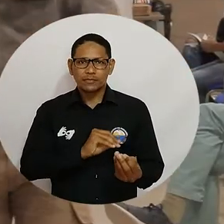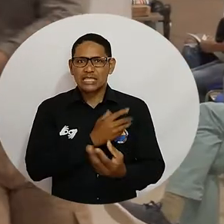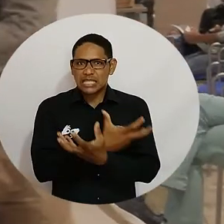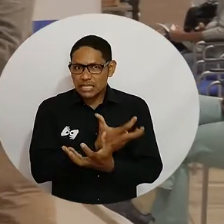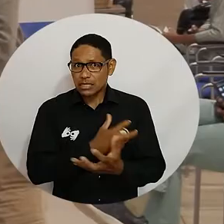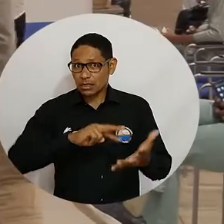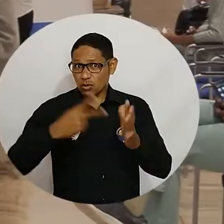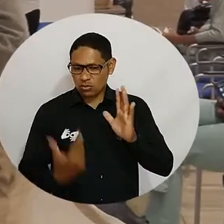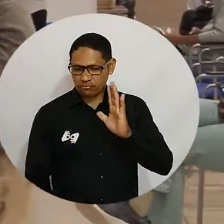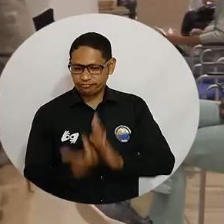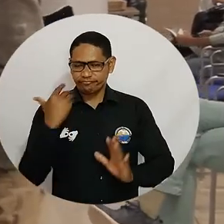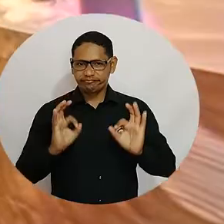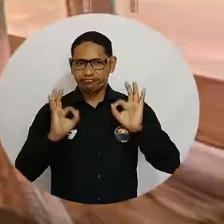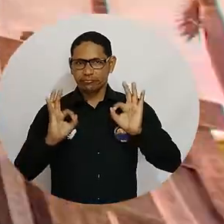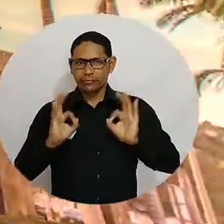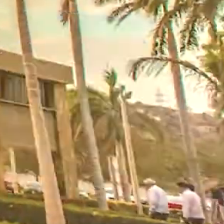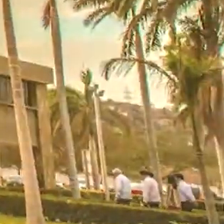ciencia, tecnología e innovación.